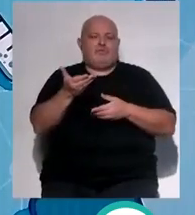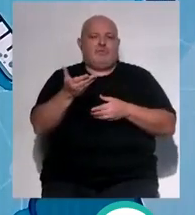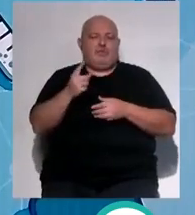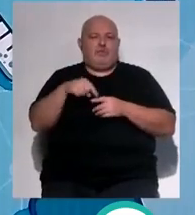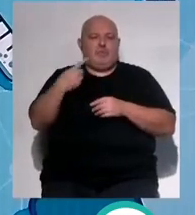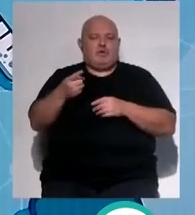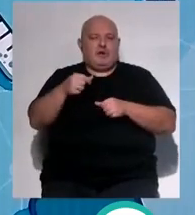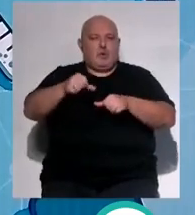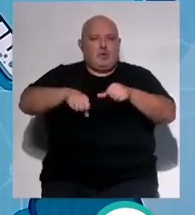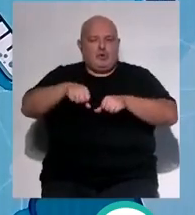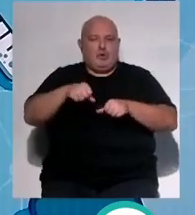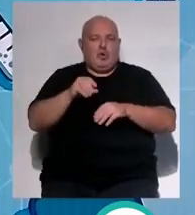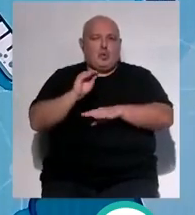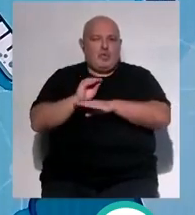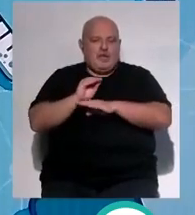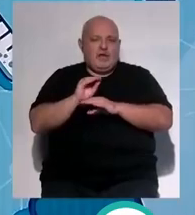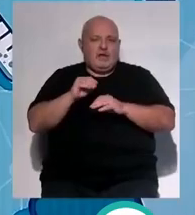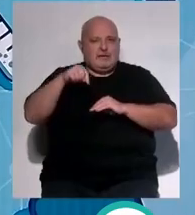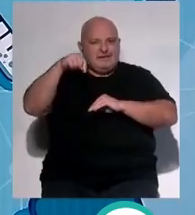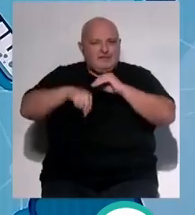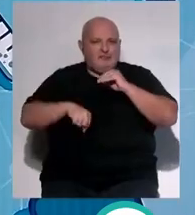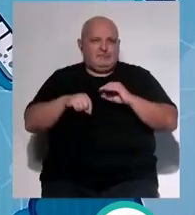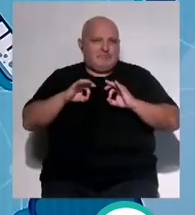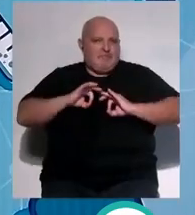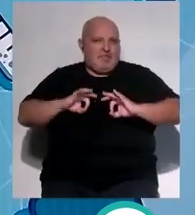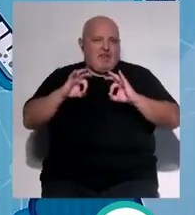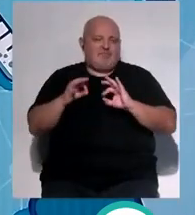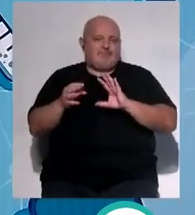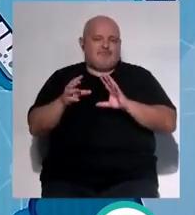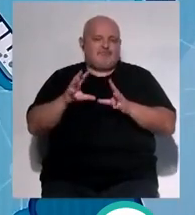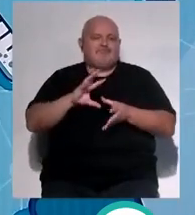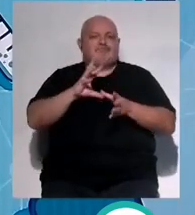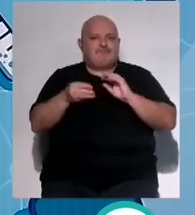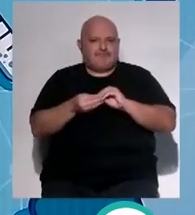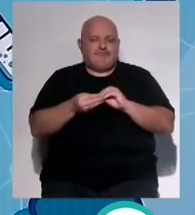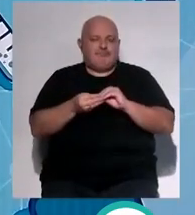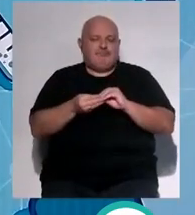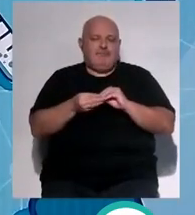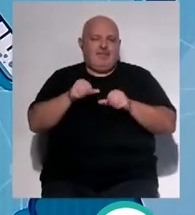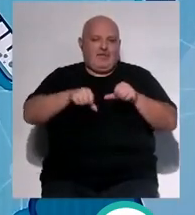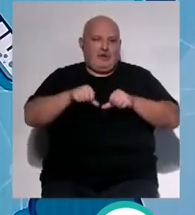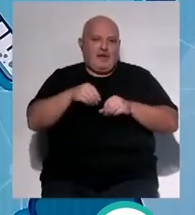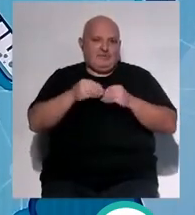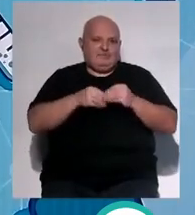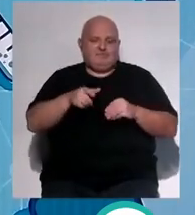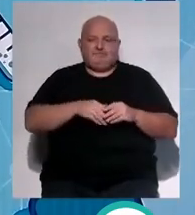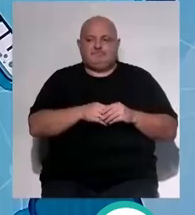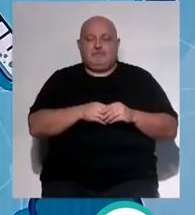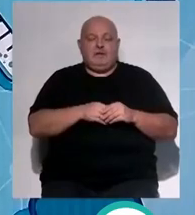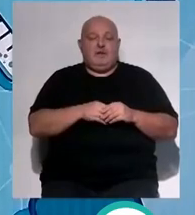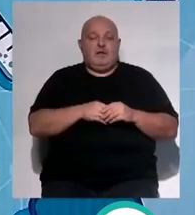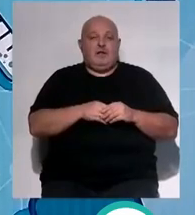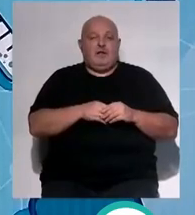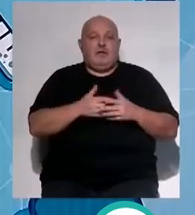quirúrgico unos cuidados intensivos acordes con la cirugía que realizamos a tu